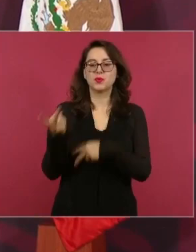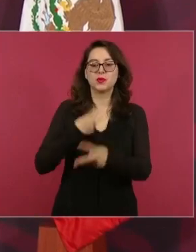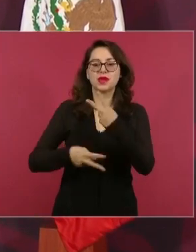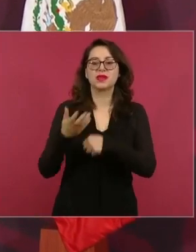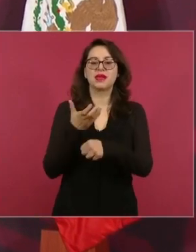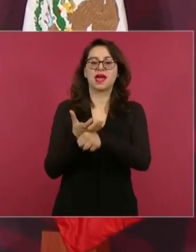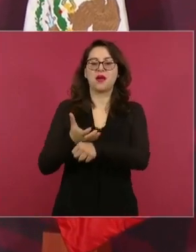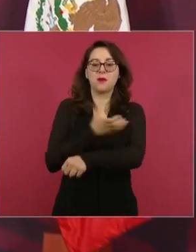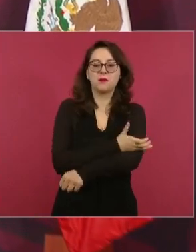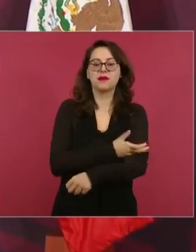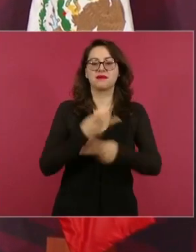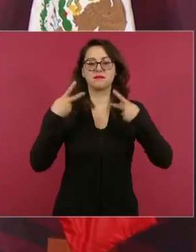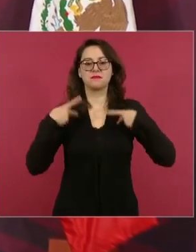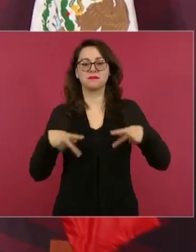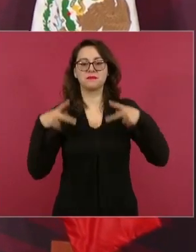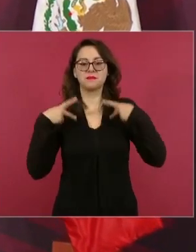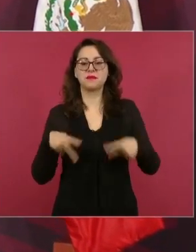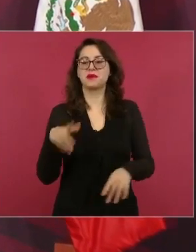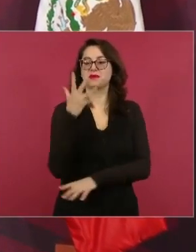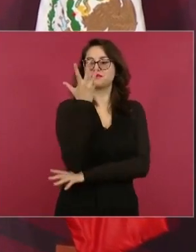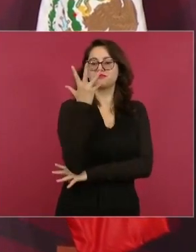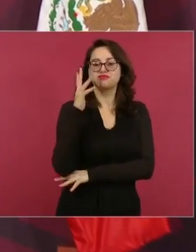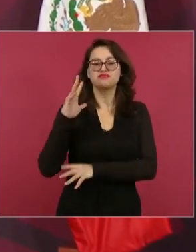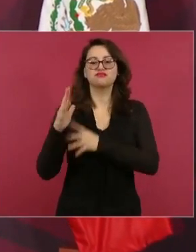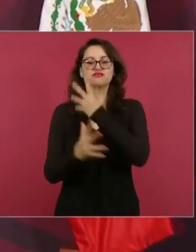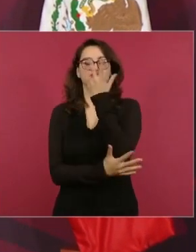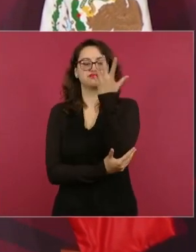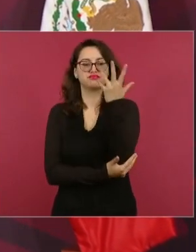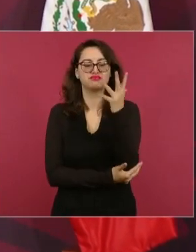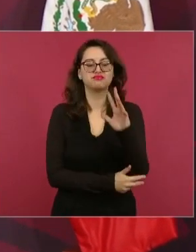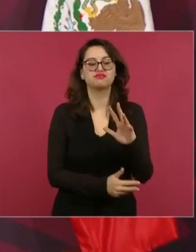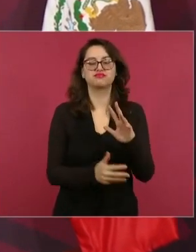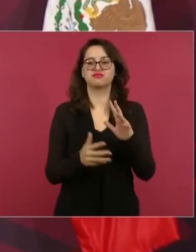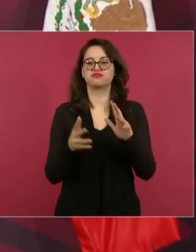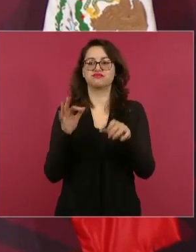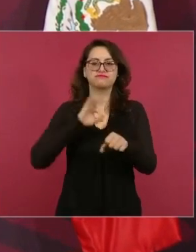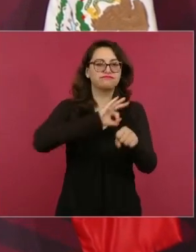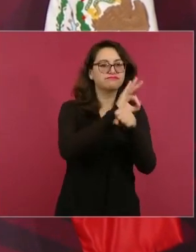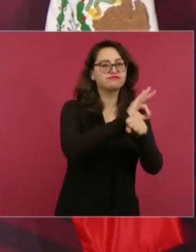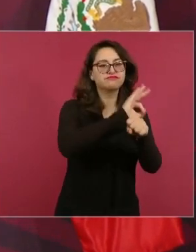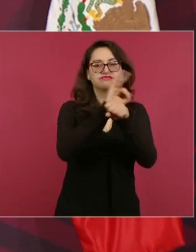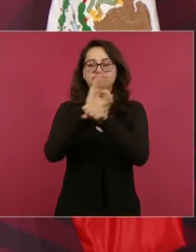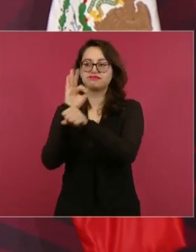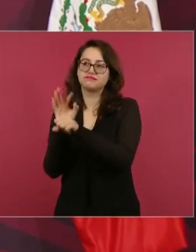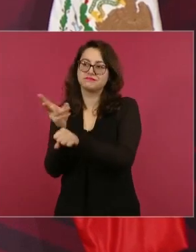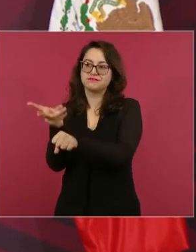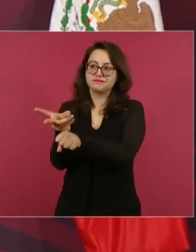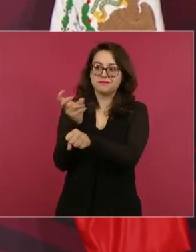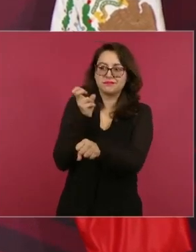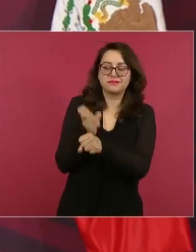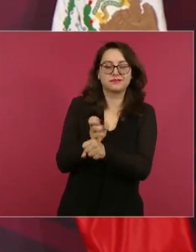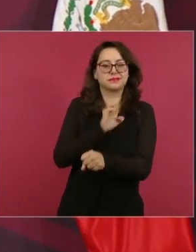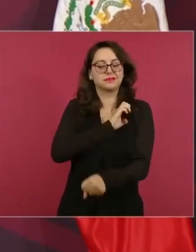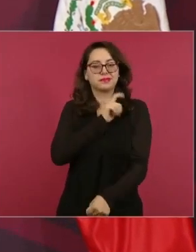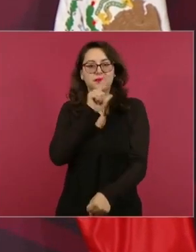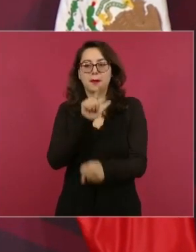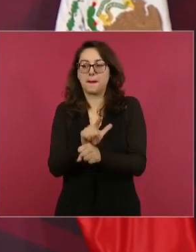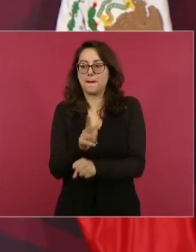que están aquí como invitadas, invitados especiales. Son los que